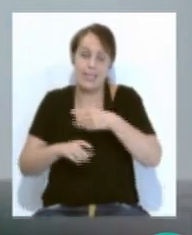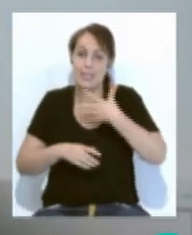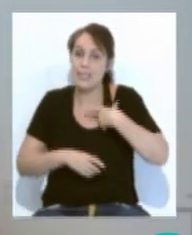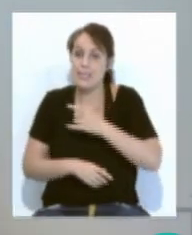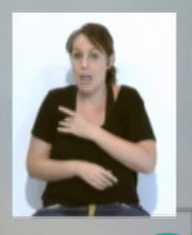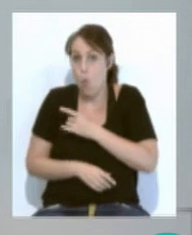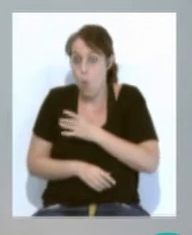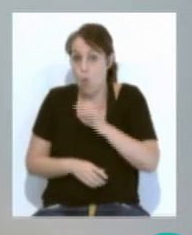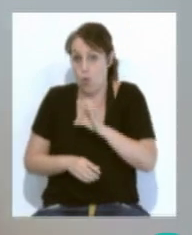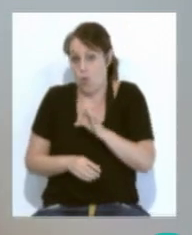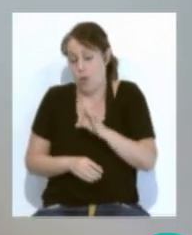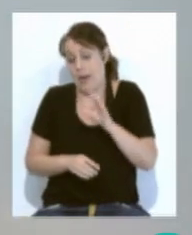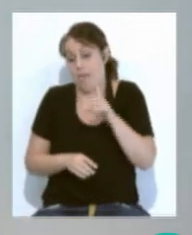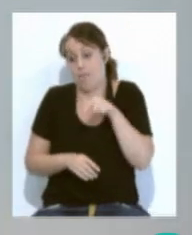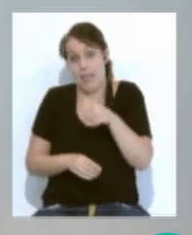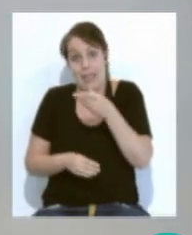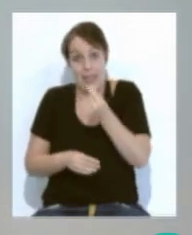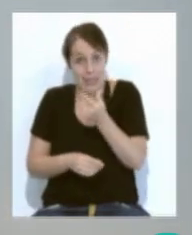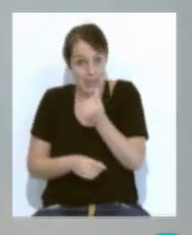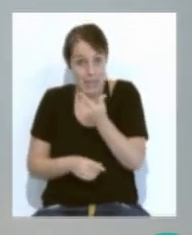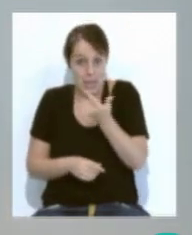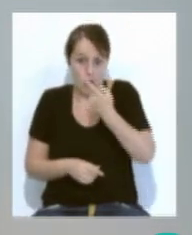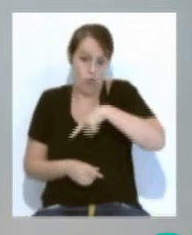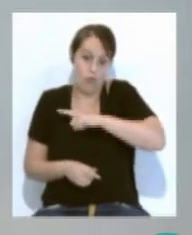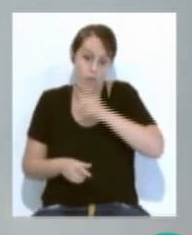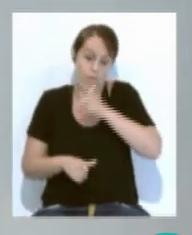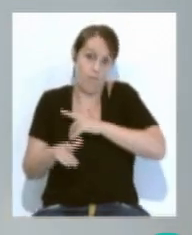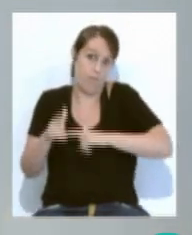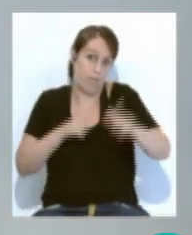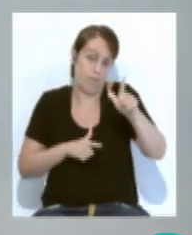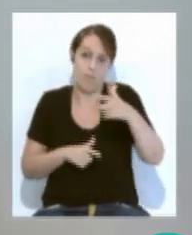entidad bancaria el dinero que en ese caso no vamos a poder disfrutar.